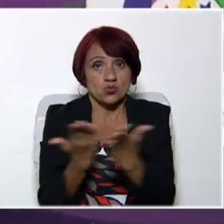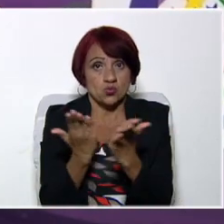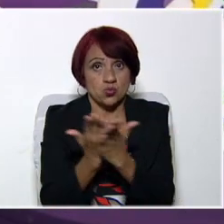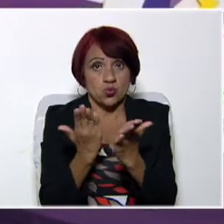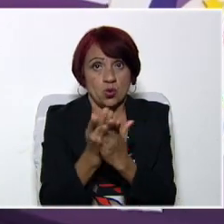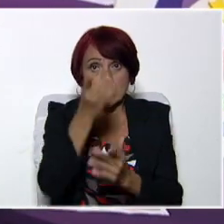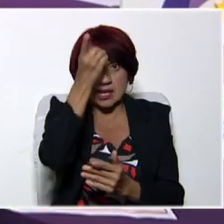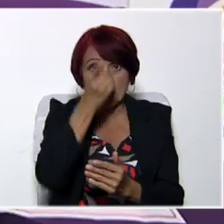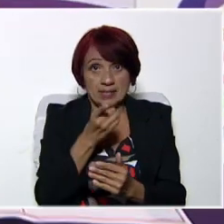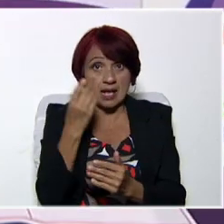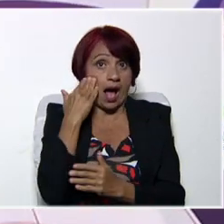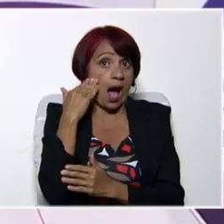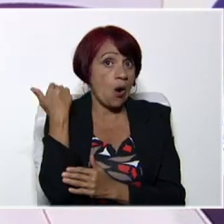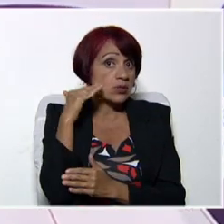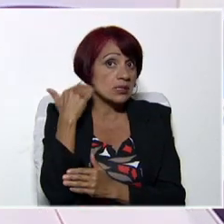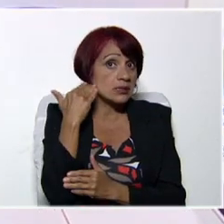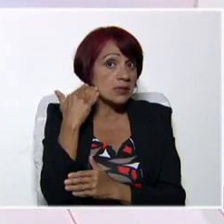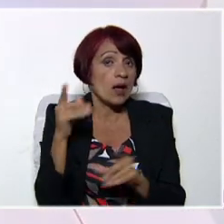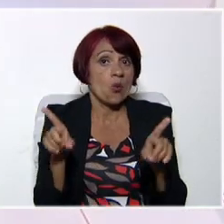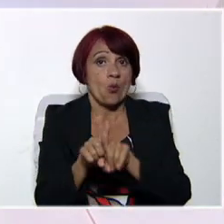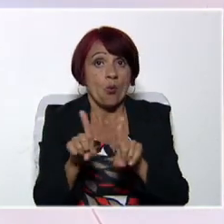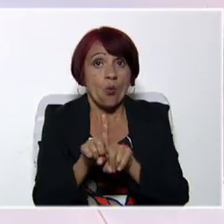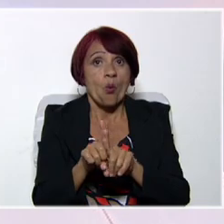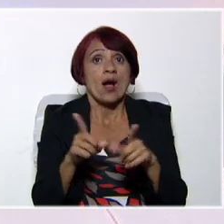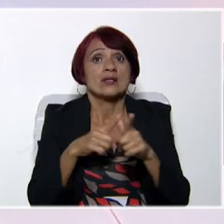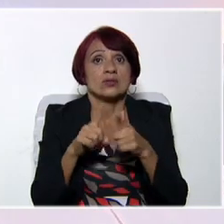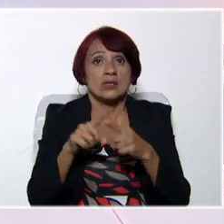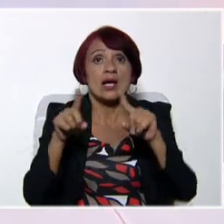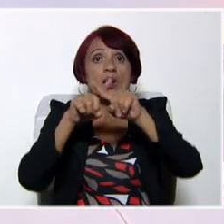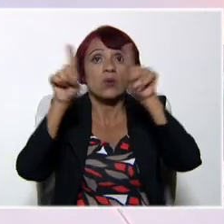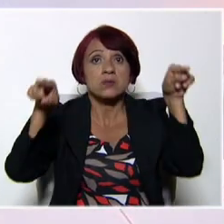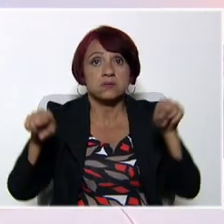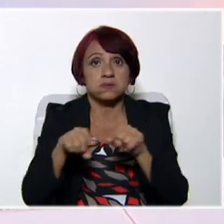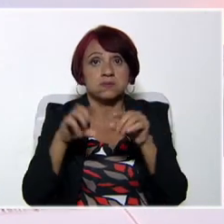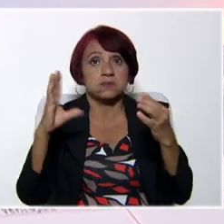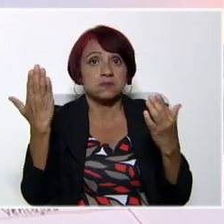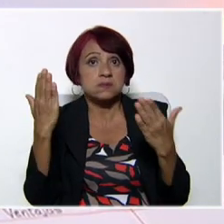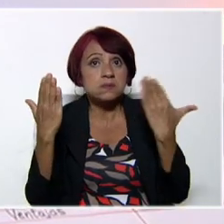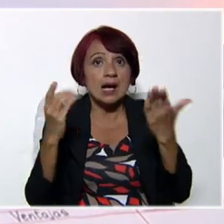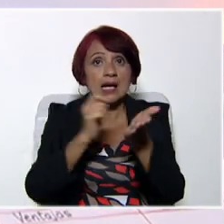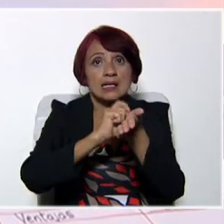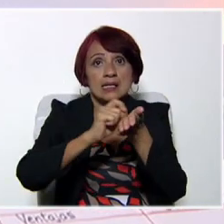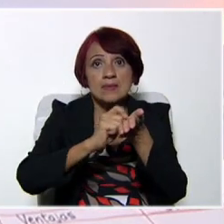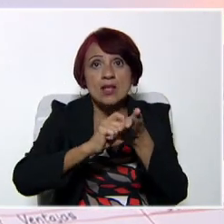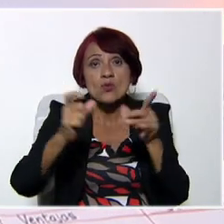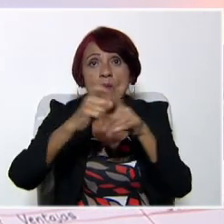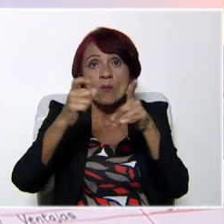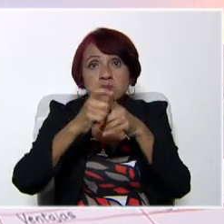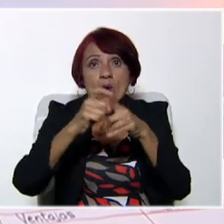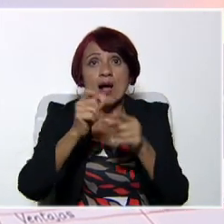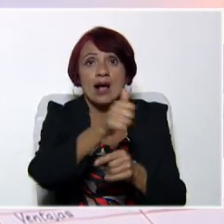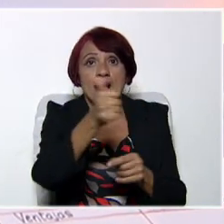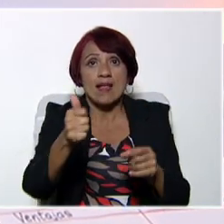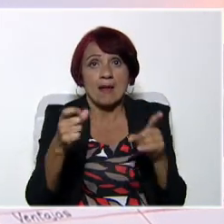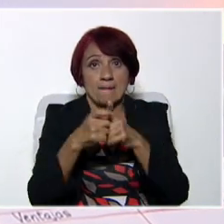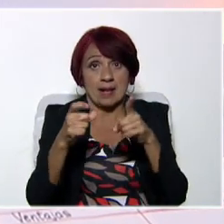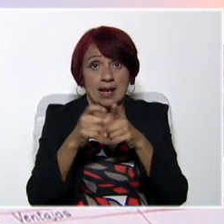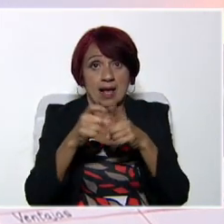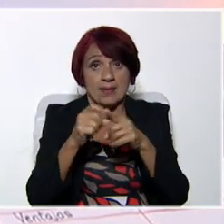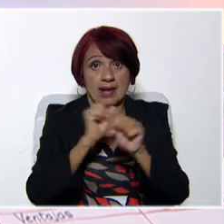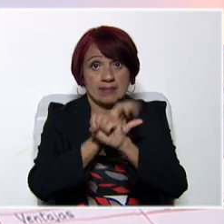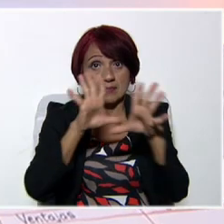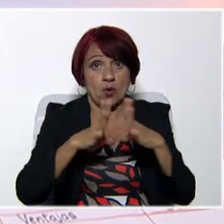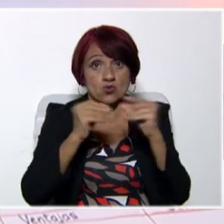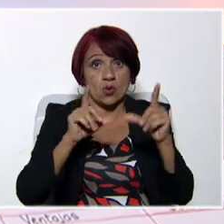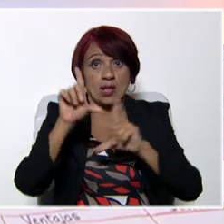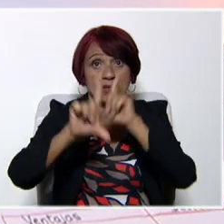deficiencias auditivas pueden hacer uso de ese cuadro comparativo escribiendo cada una de esas palabras claves en